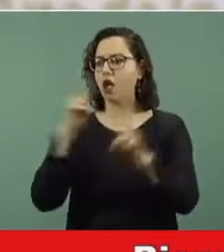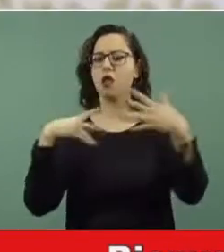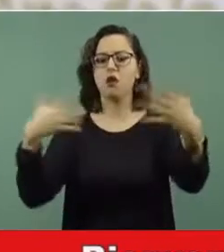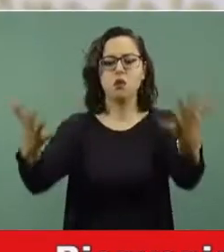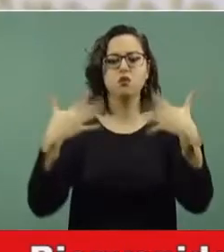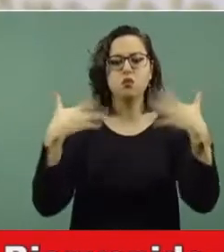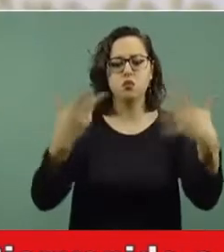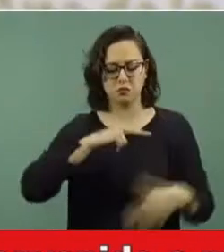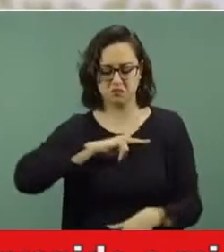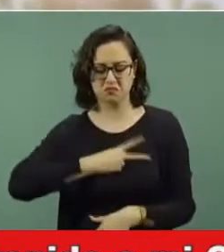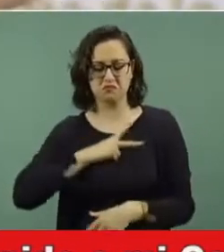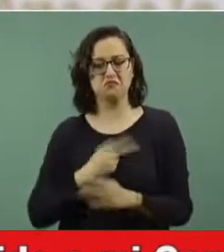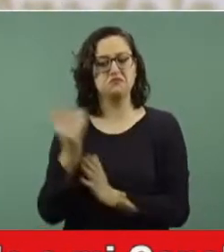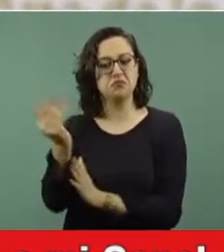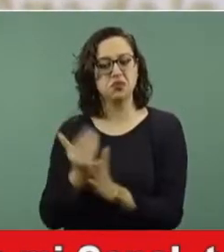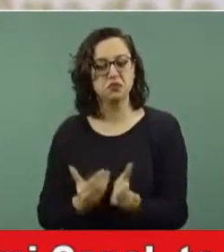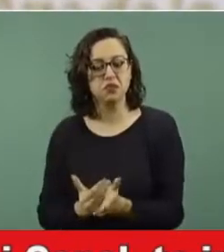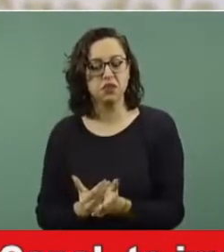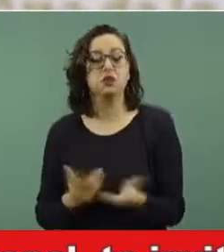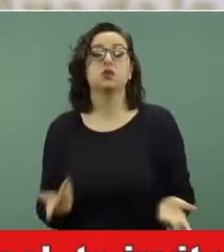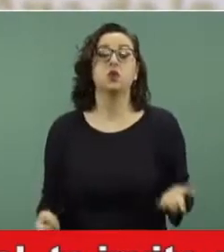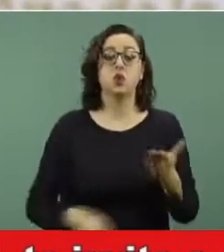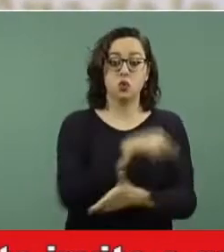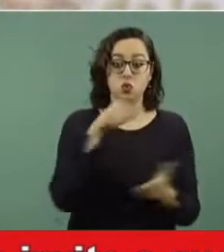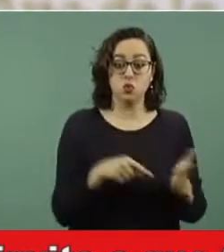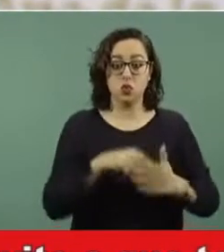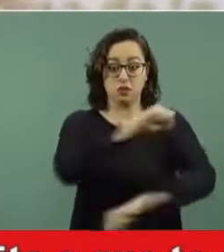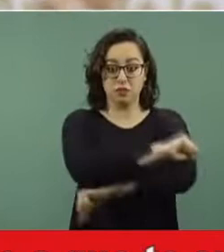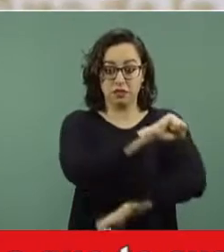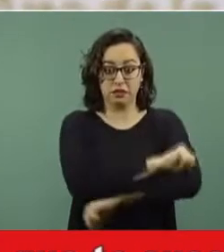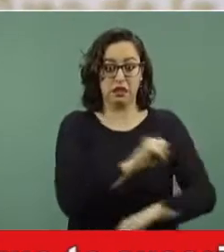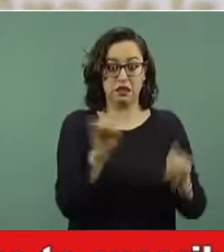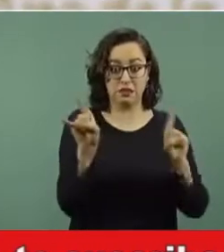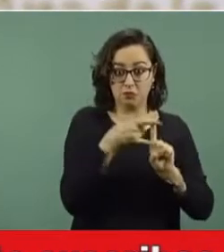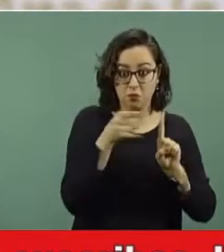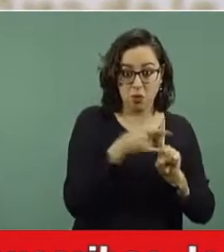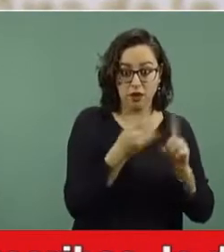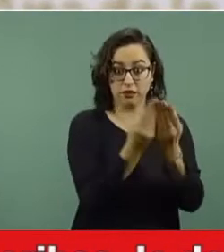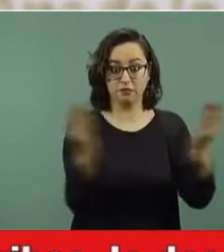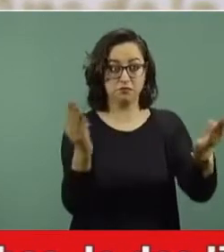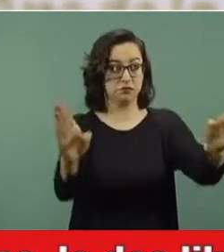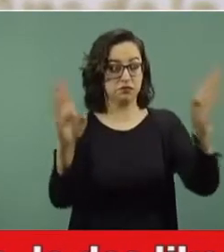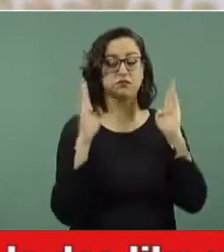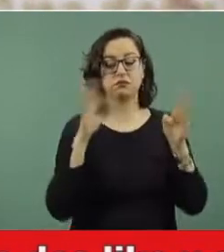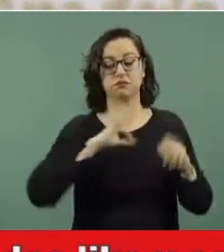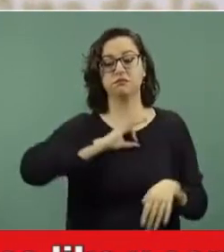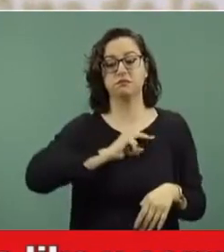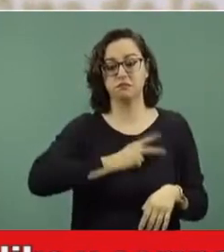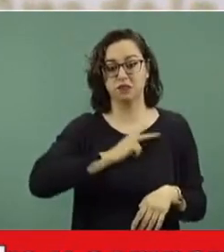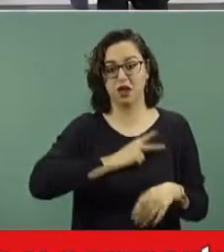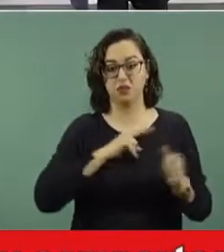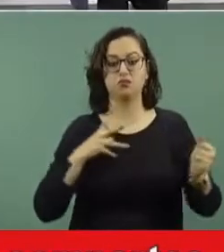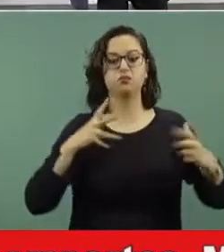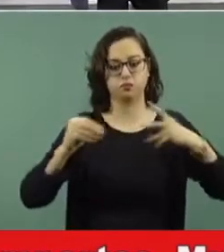viento. Es mejor eso que estar en lugares cerrados, con las ventanas, con las puertas cerradas que impidan